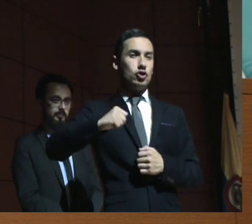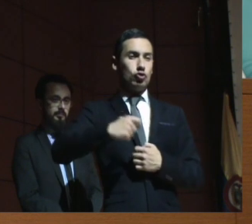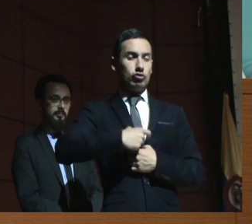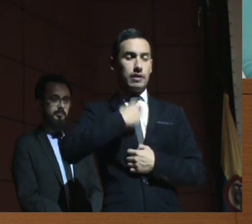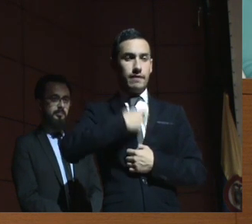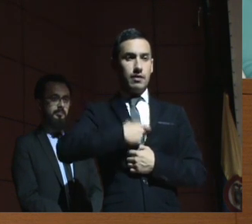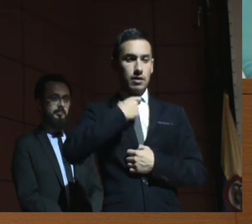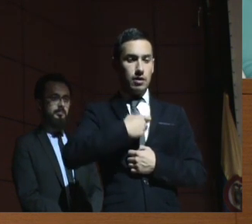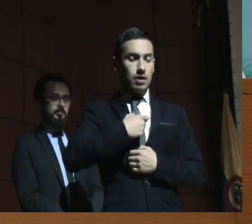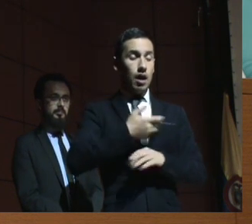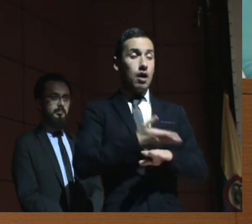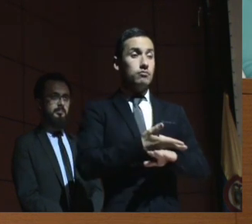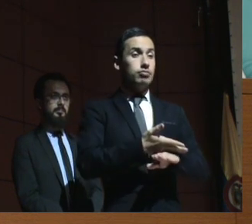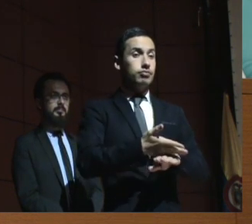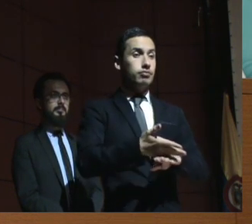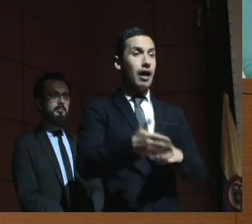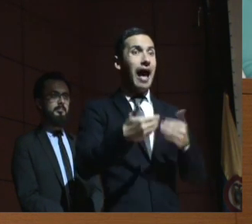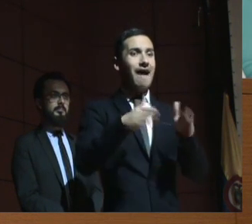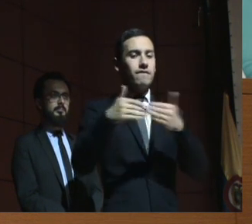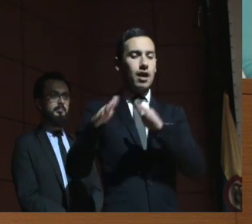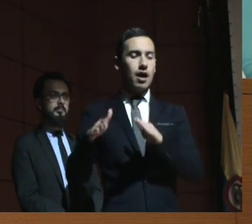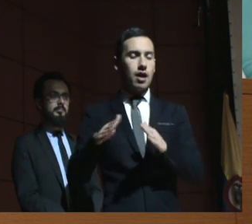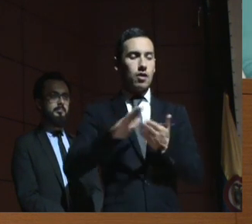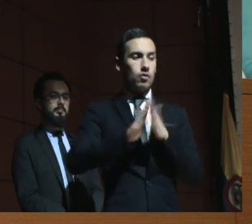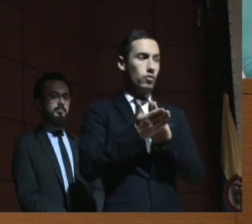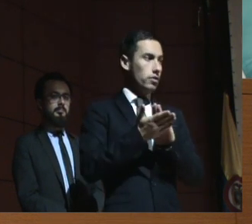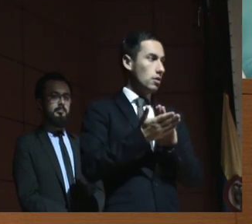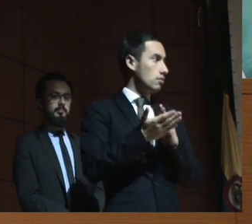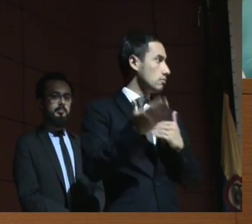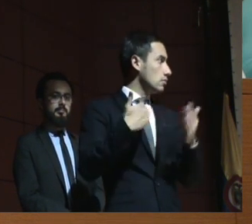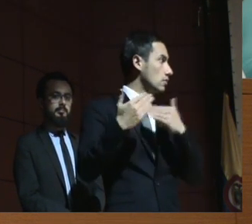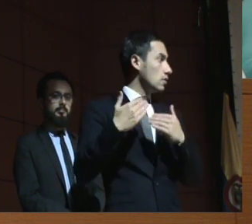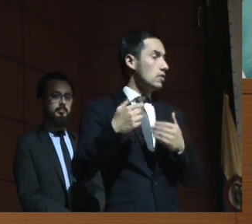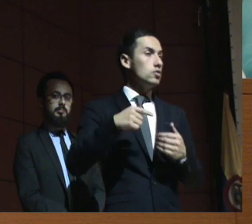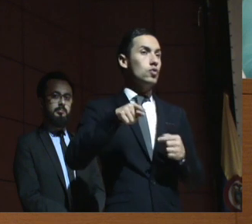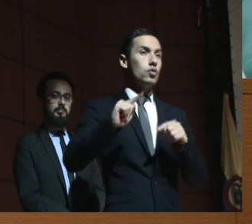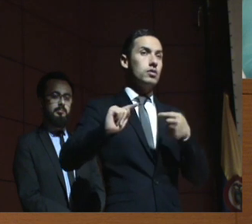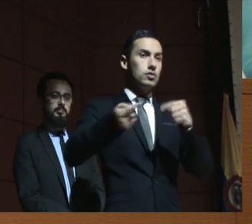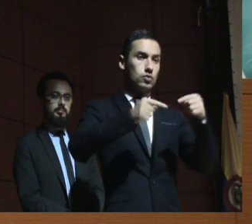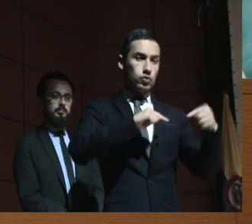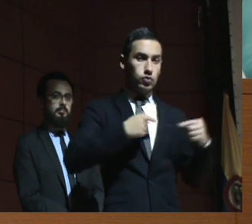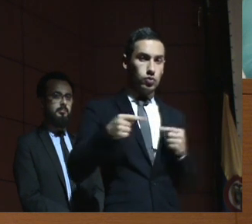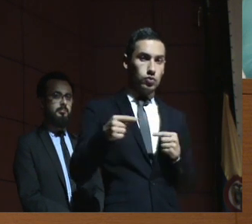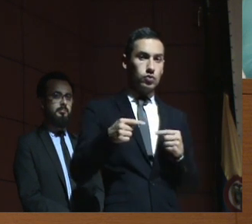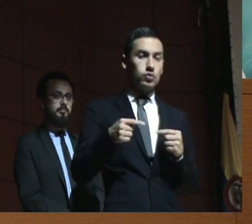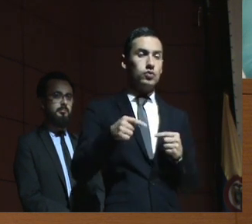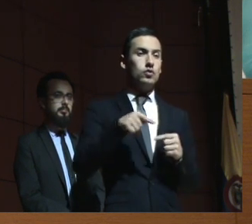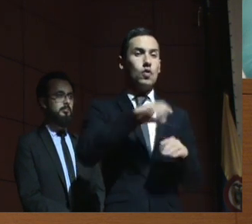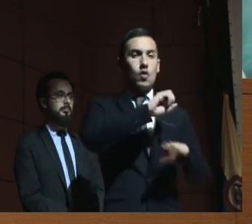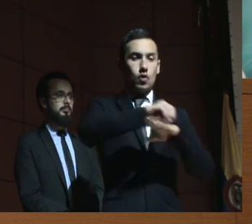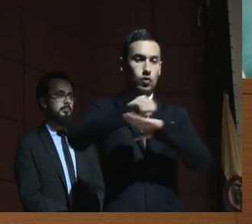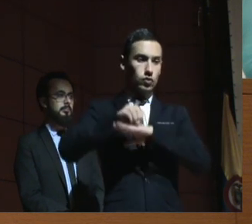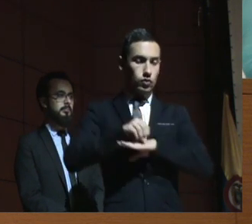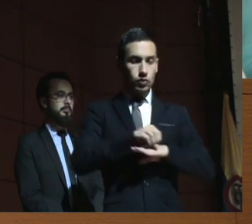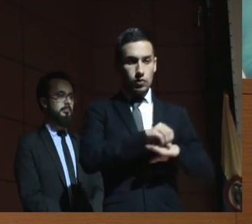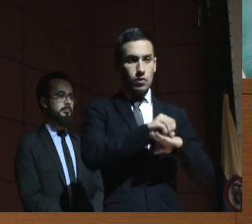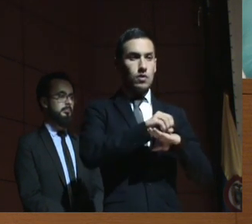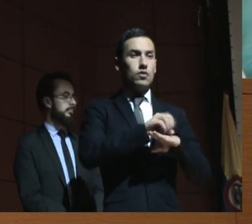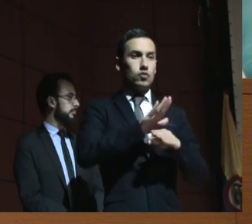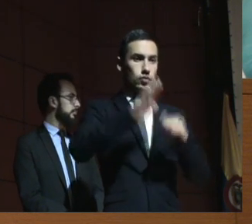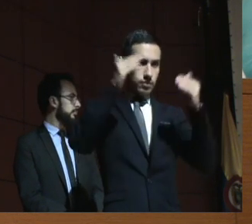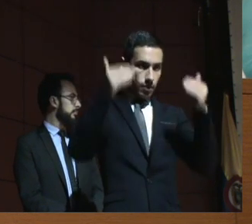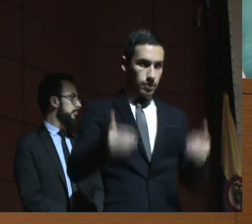Que tardíamente abrieron a la comunidad para la discusión con las organizaciones de